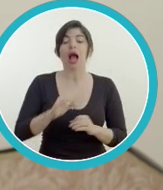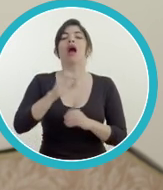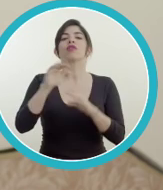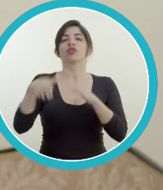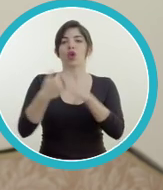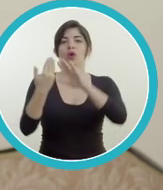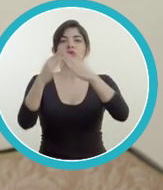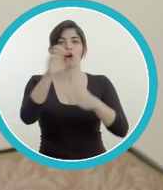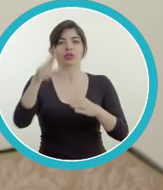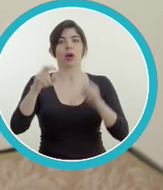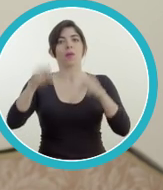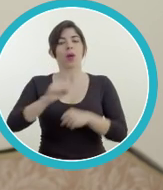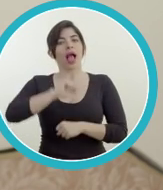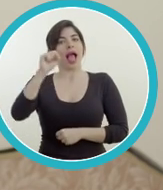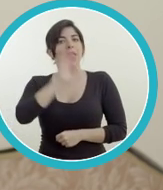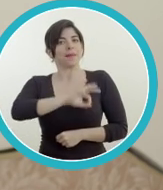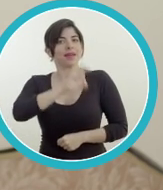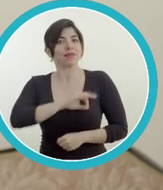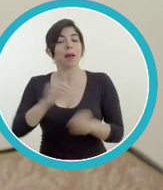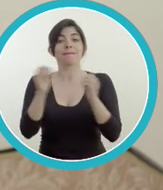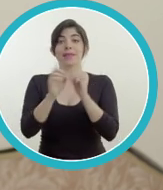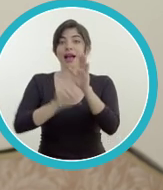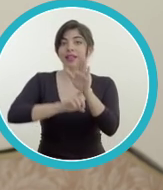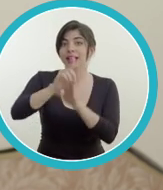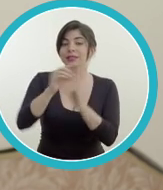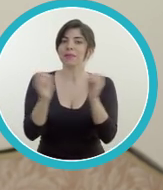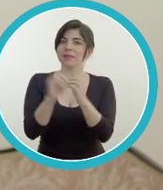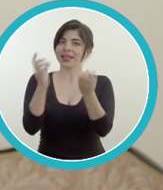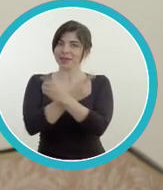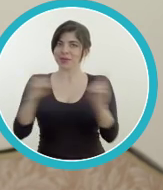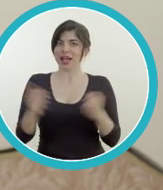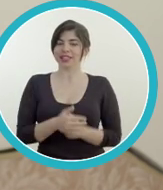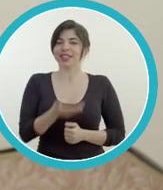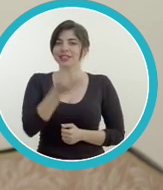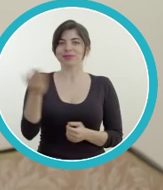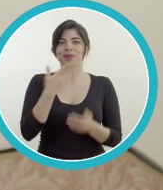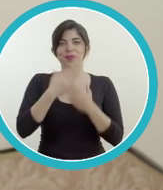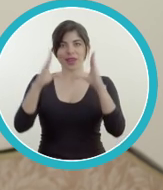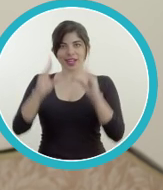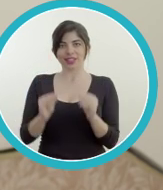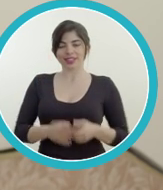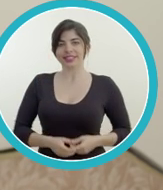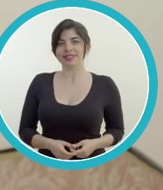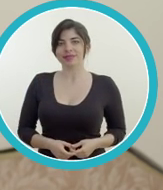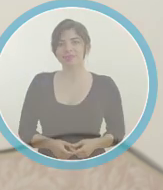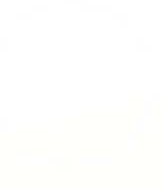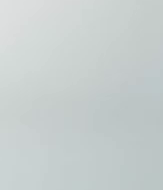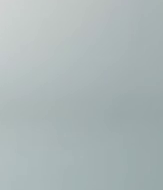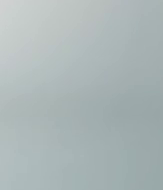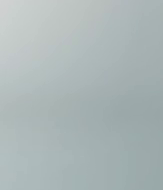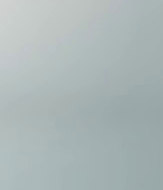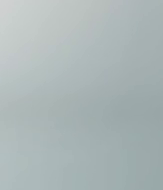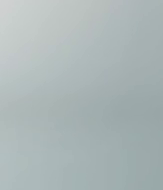potencia, la ciudadanía costarricense seguirá ganando bienestar, desarrollo y democracia. Gracias por su atención.